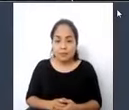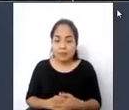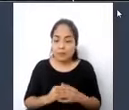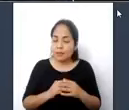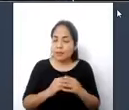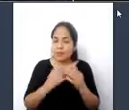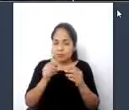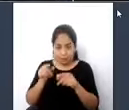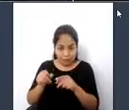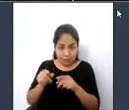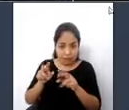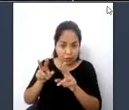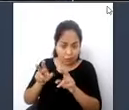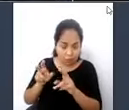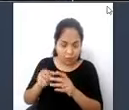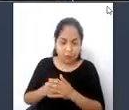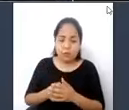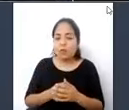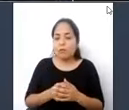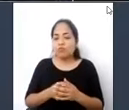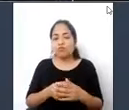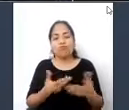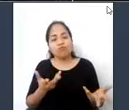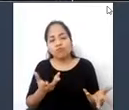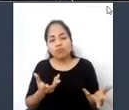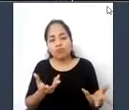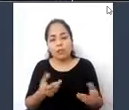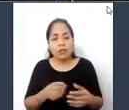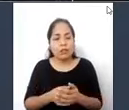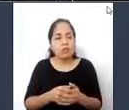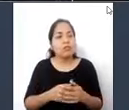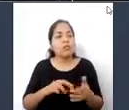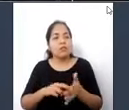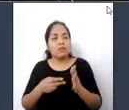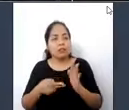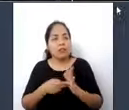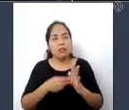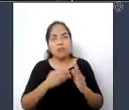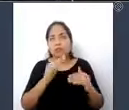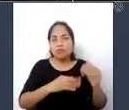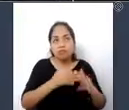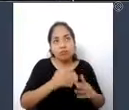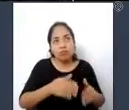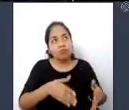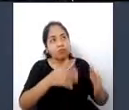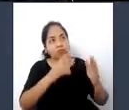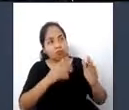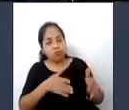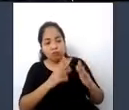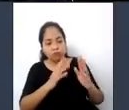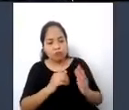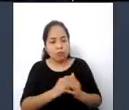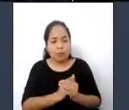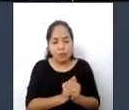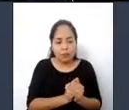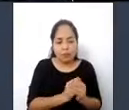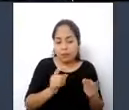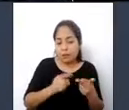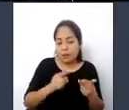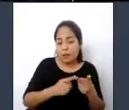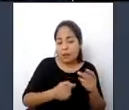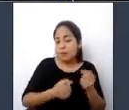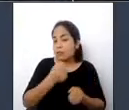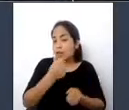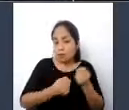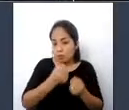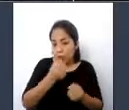entonces, son los vinculados al entorno construido, ya sea urbano o edificatorio, los vinculados al transporte y al sistema